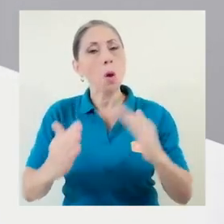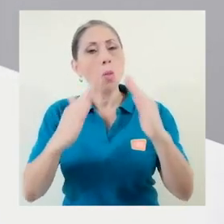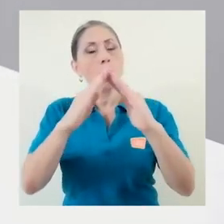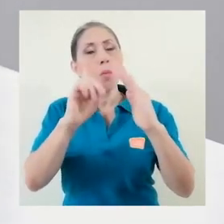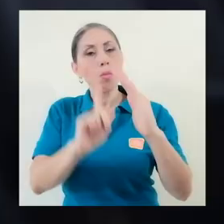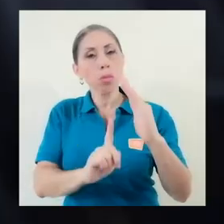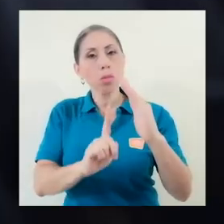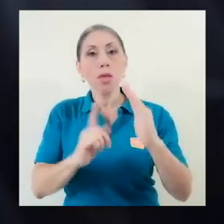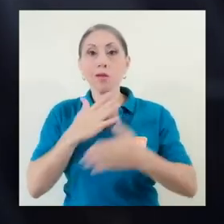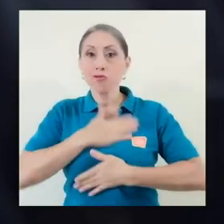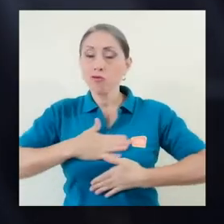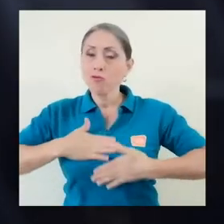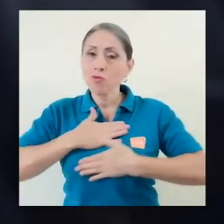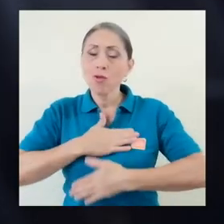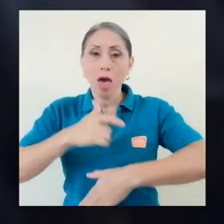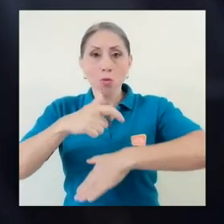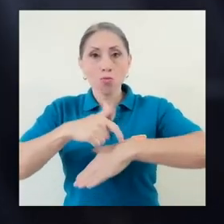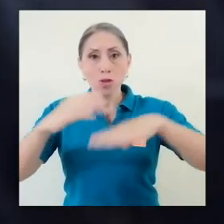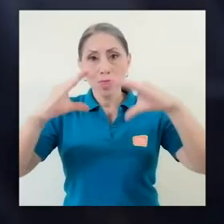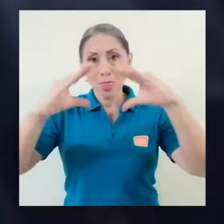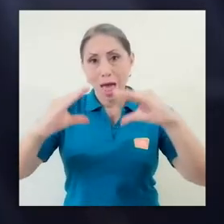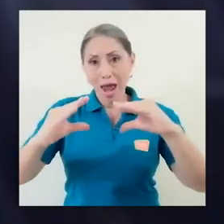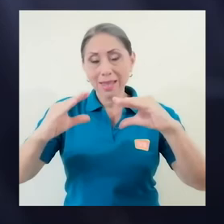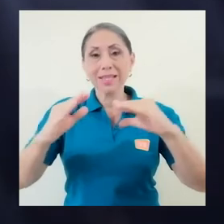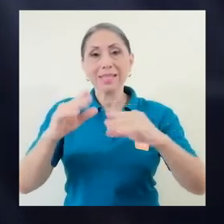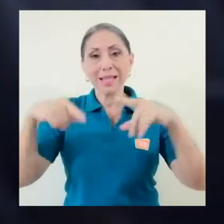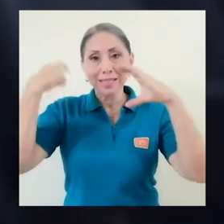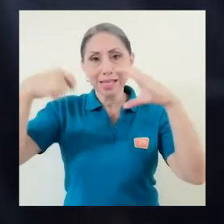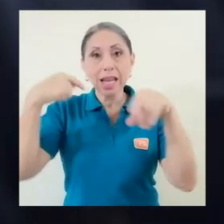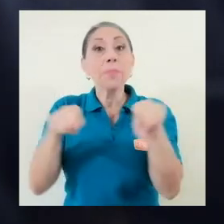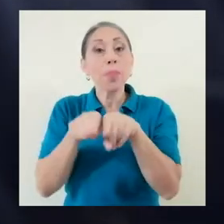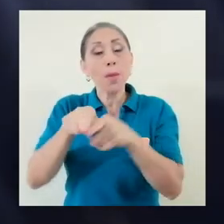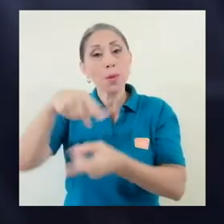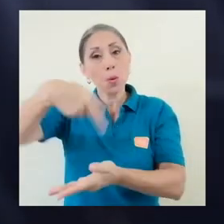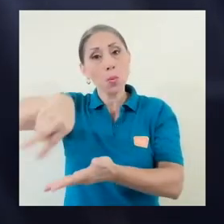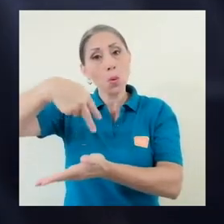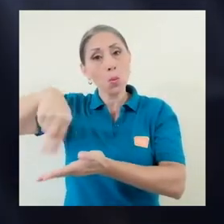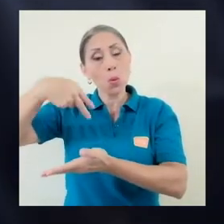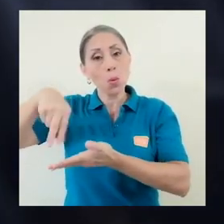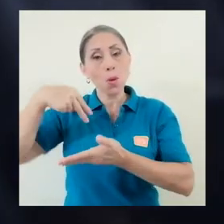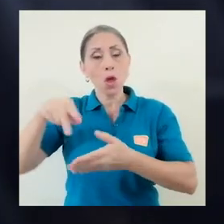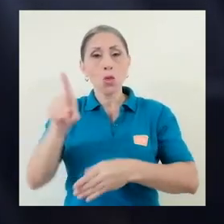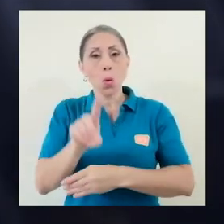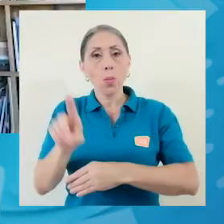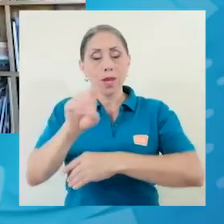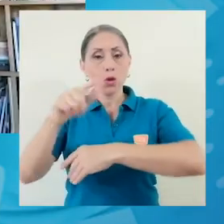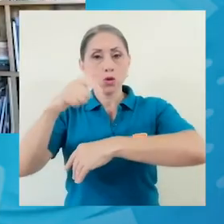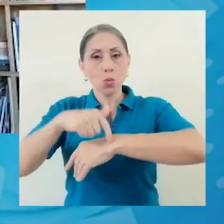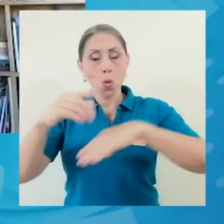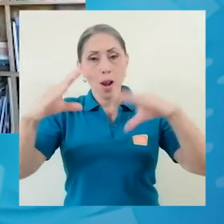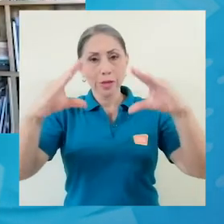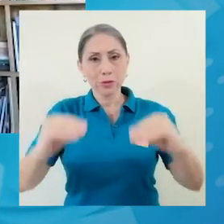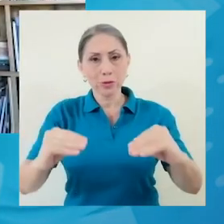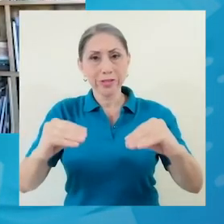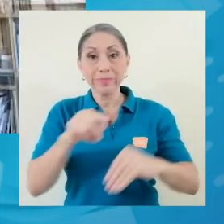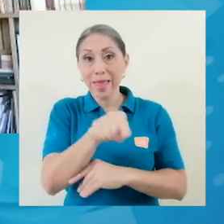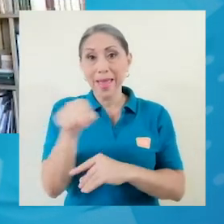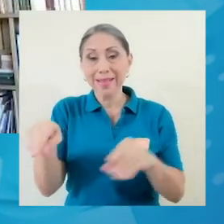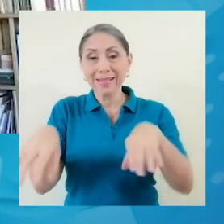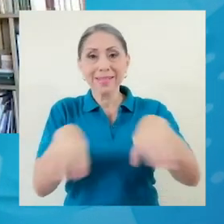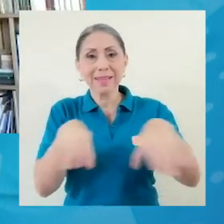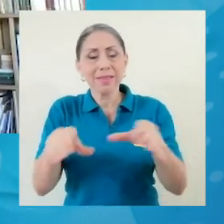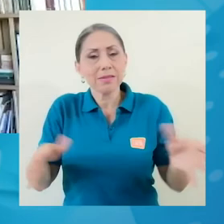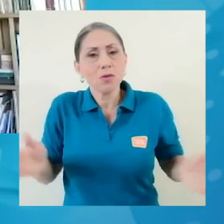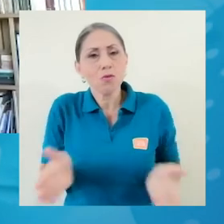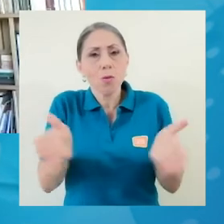cuarentena. Han disfrutado de tardes de cine y clases de baile los domingos por las noches. Estas actividades han